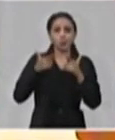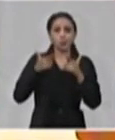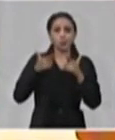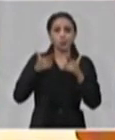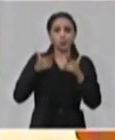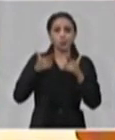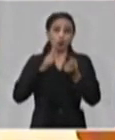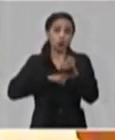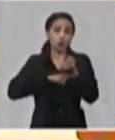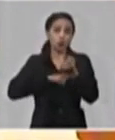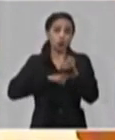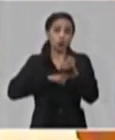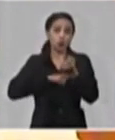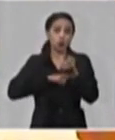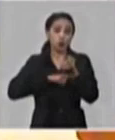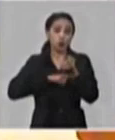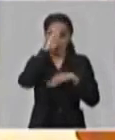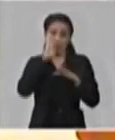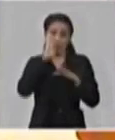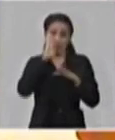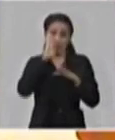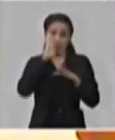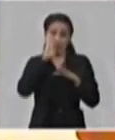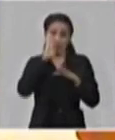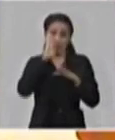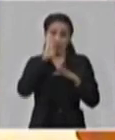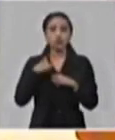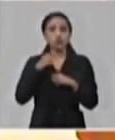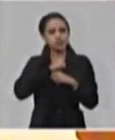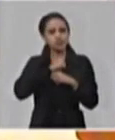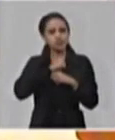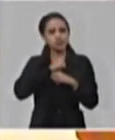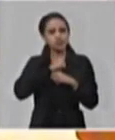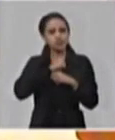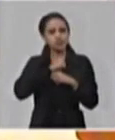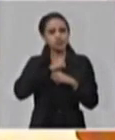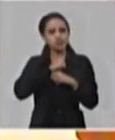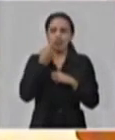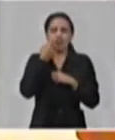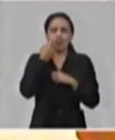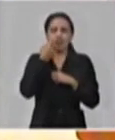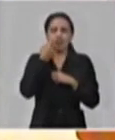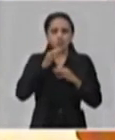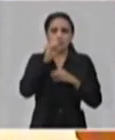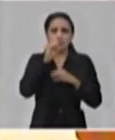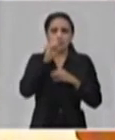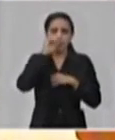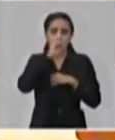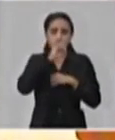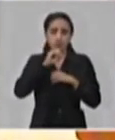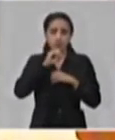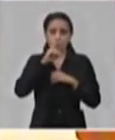hábitos y a nuestra cultura, pero yo quisiera insistir en algunas de ellas, y ahí se expresaba,